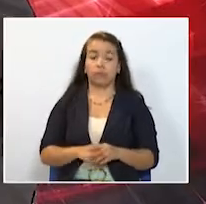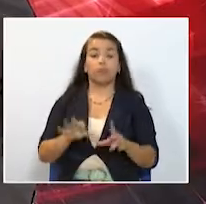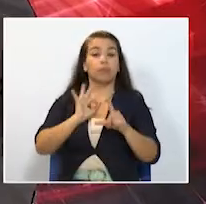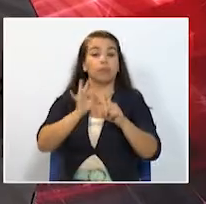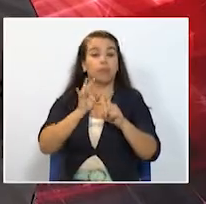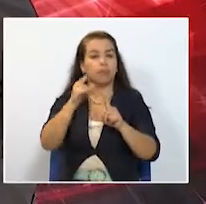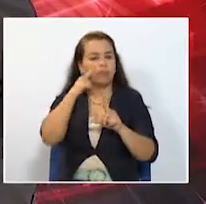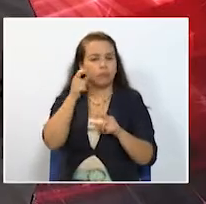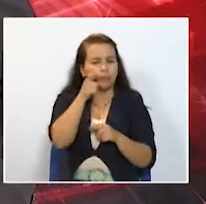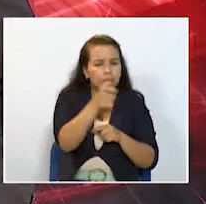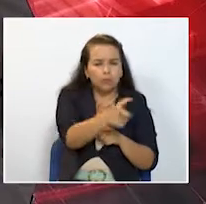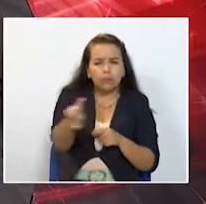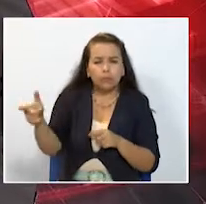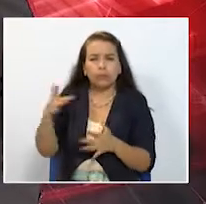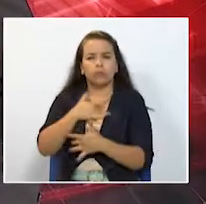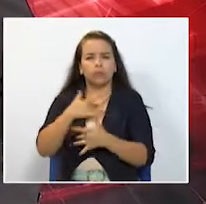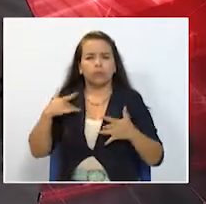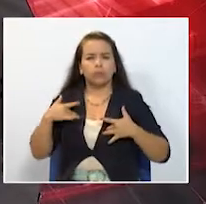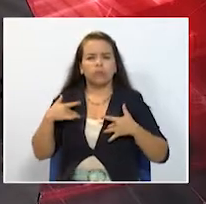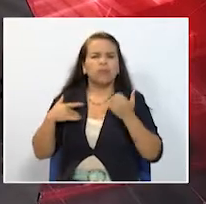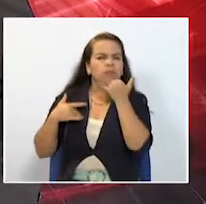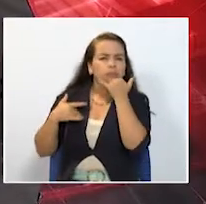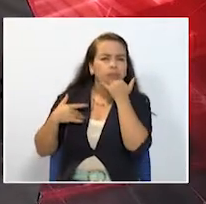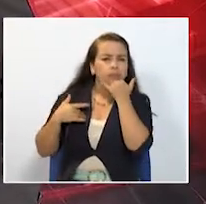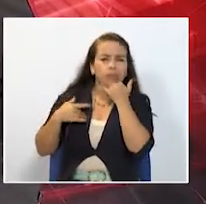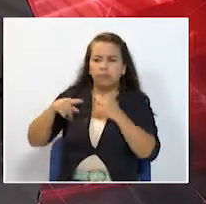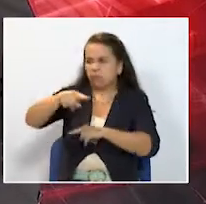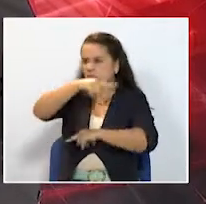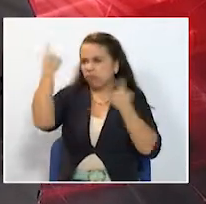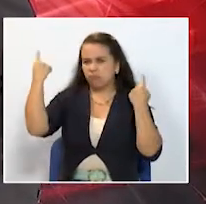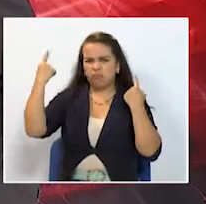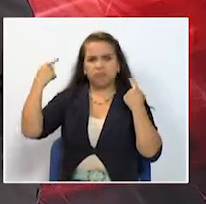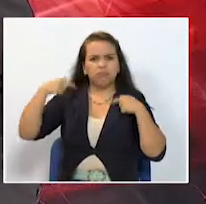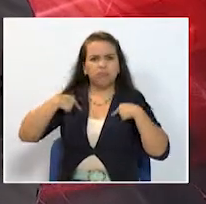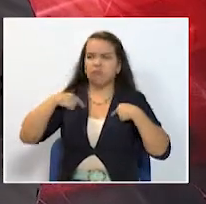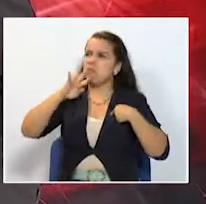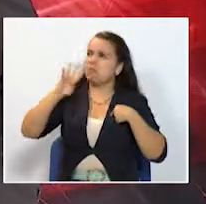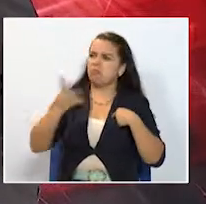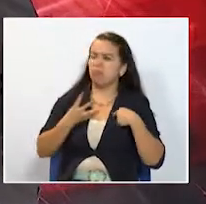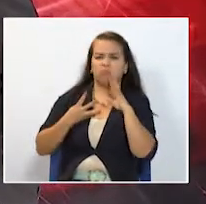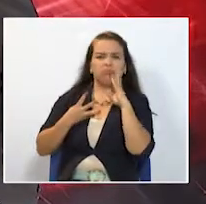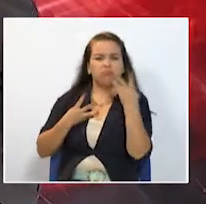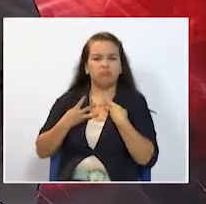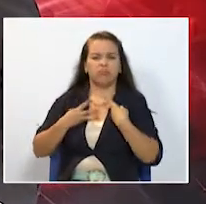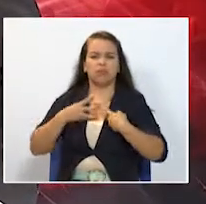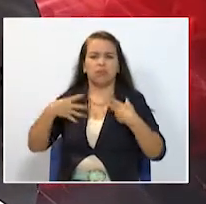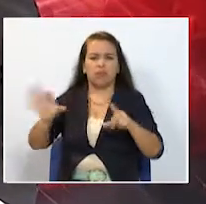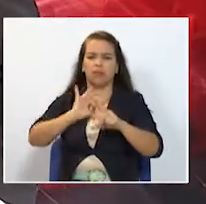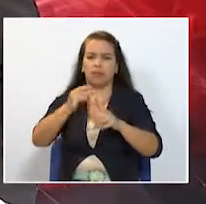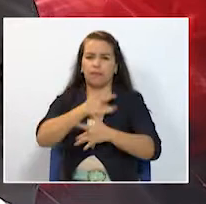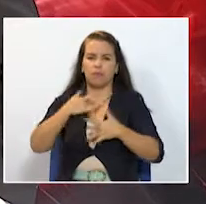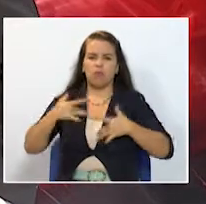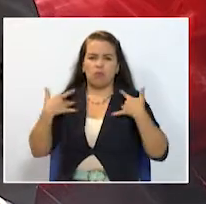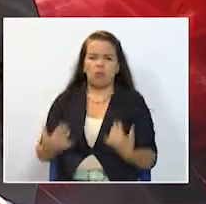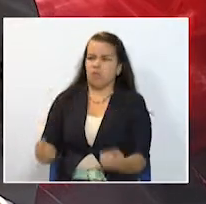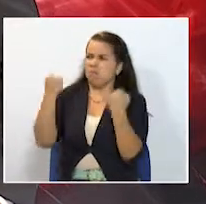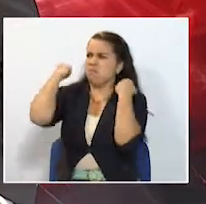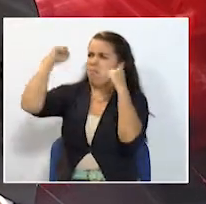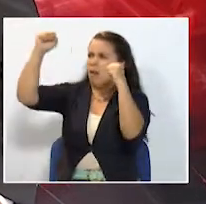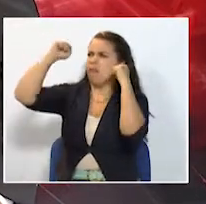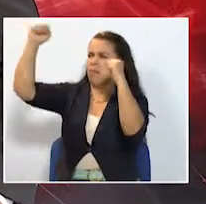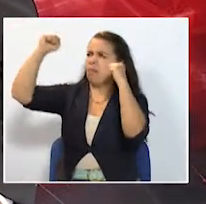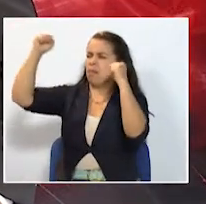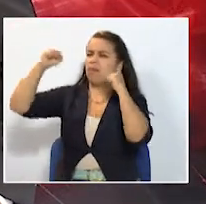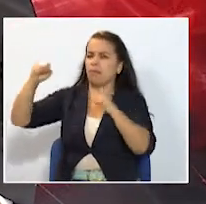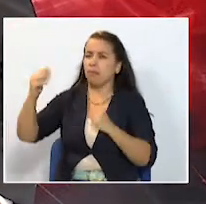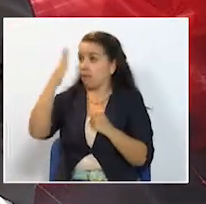hacemos seguimiento a la salud Cansados por los incumplimientos de Café Salud un grupo de pacientes realizó hoy una protesta en las instalaciones de esta